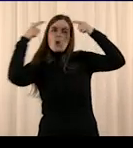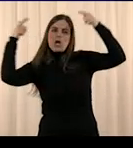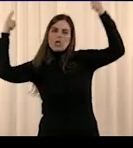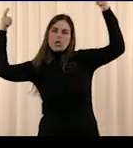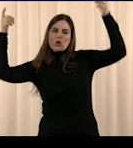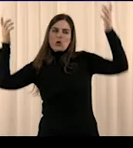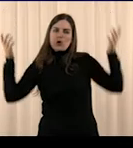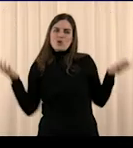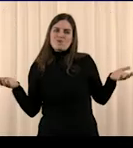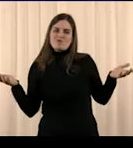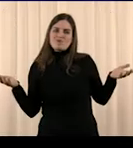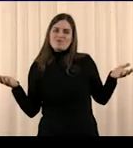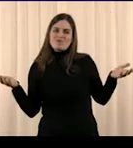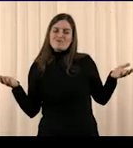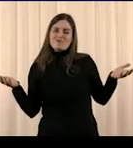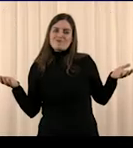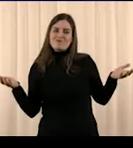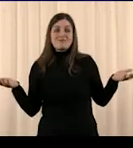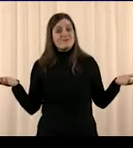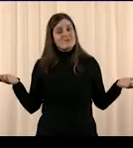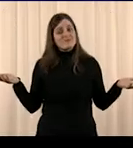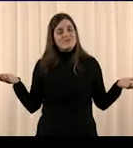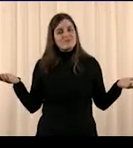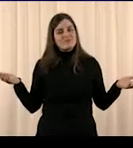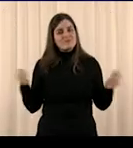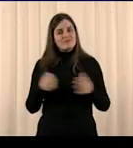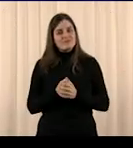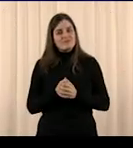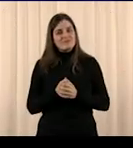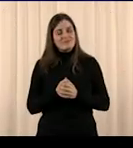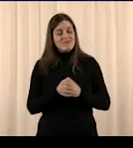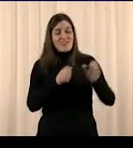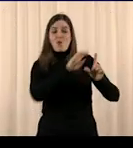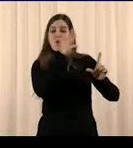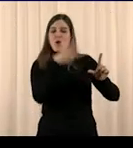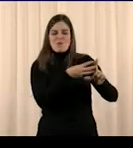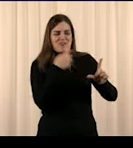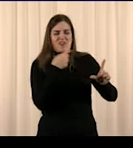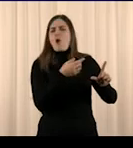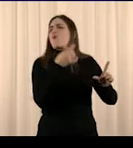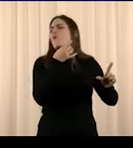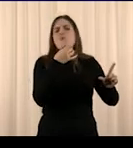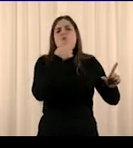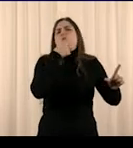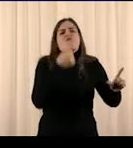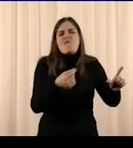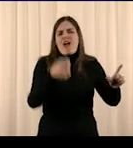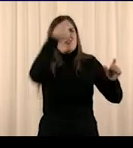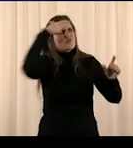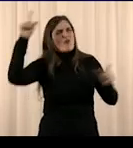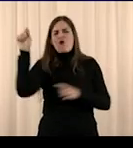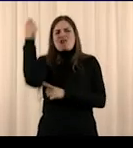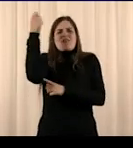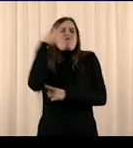te dicen que puedes cumplirlo, que es posible. Pero la